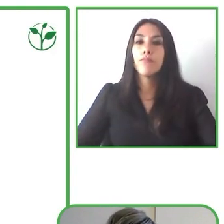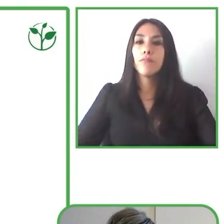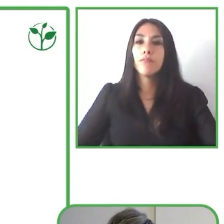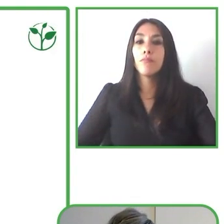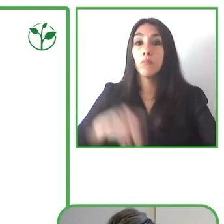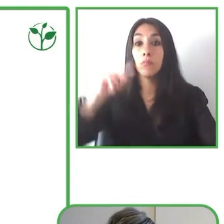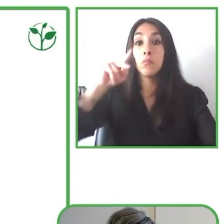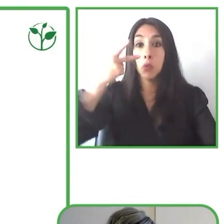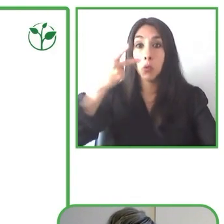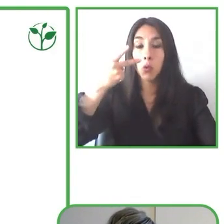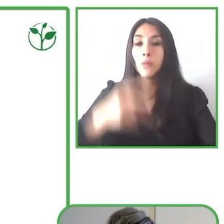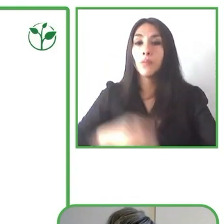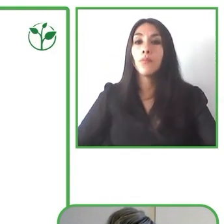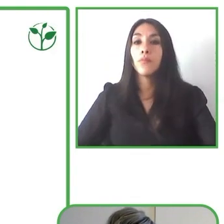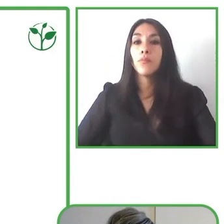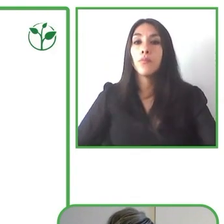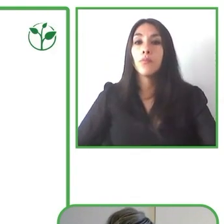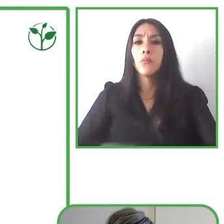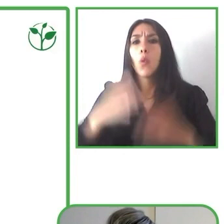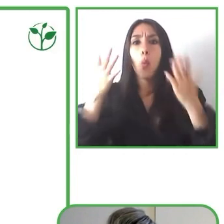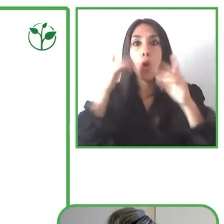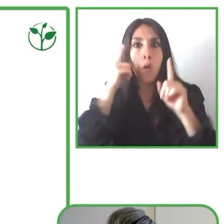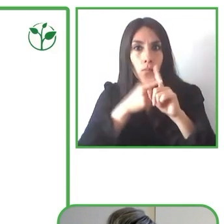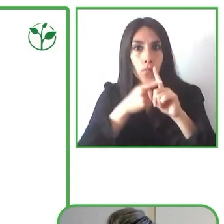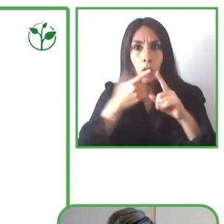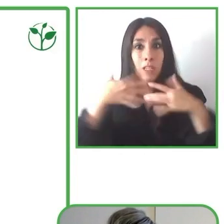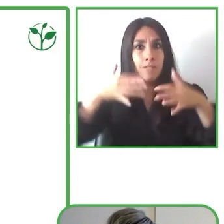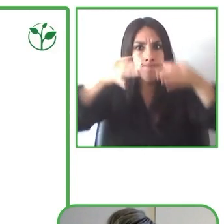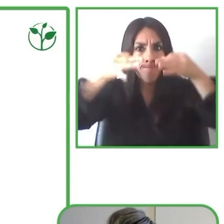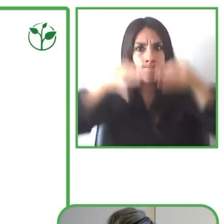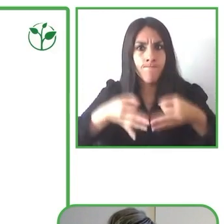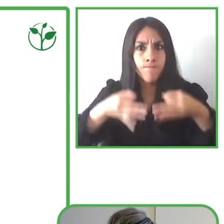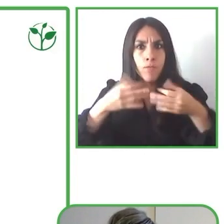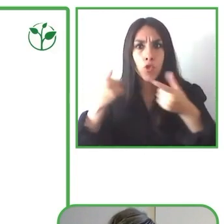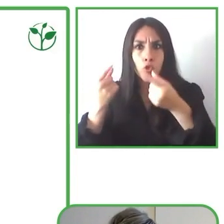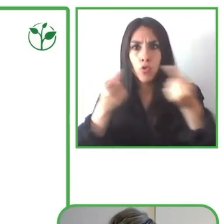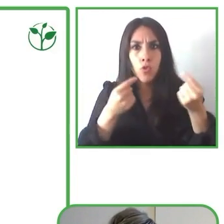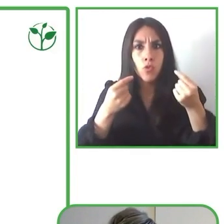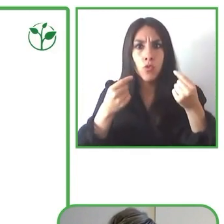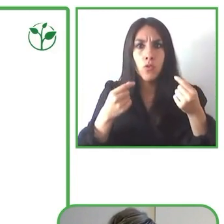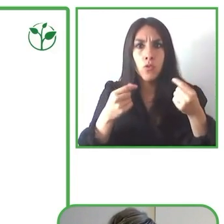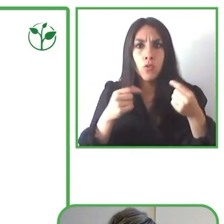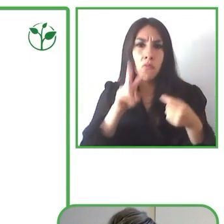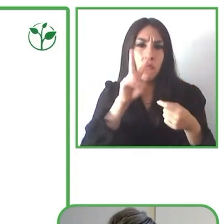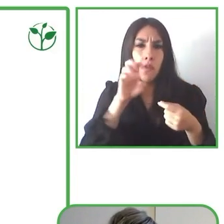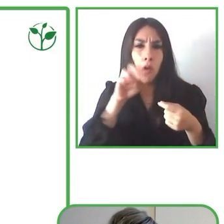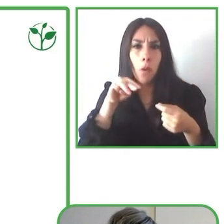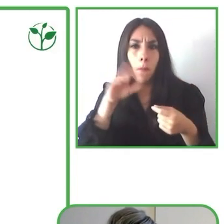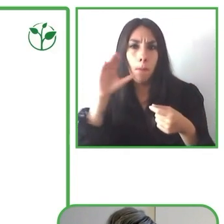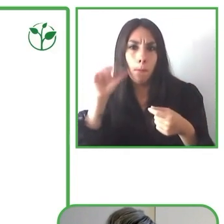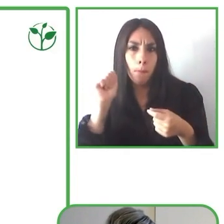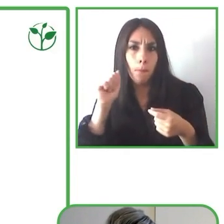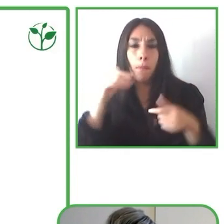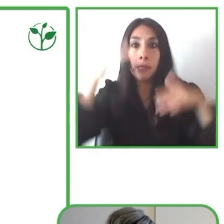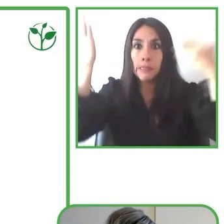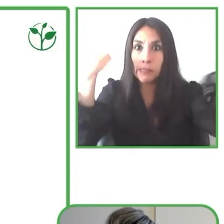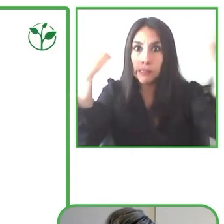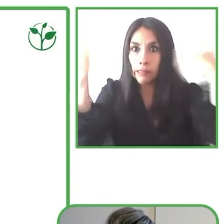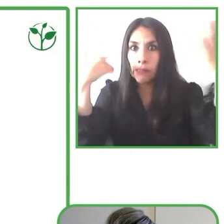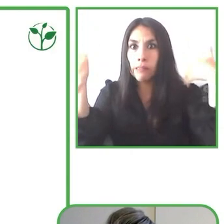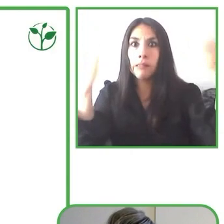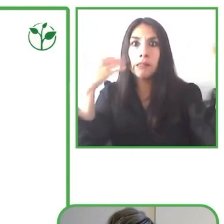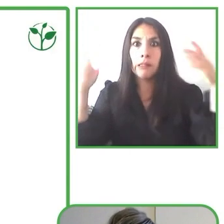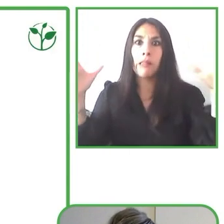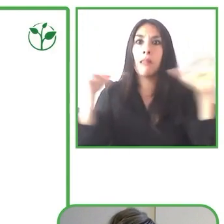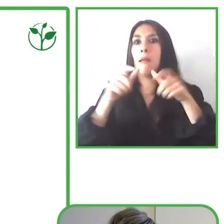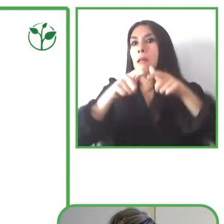es crear la red Benká reuniendo jóvenes con discapacidad para formarse como